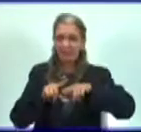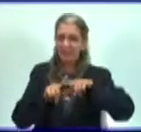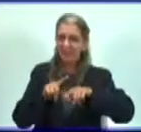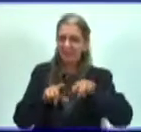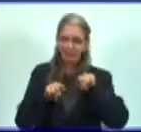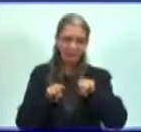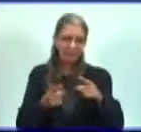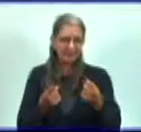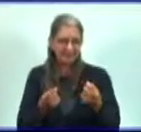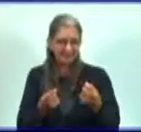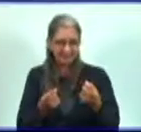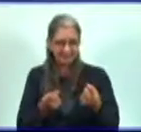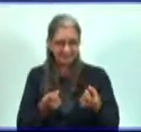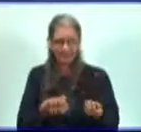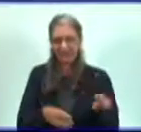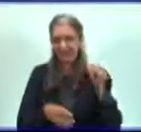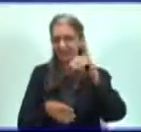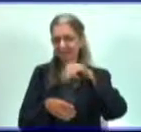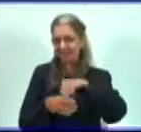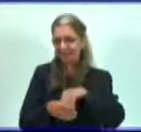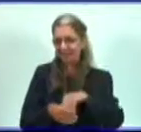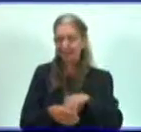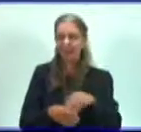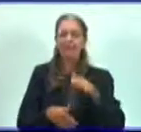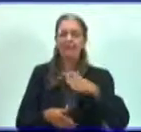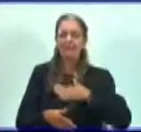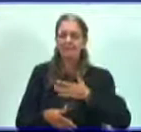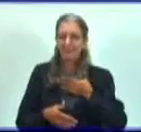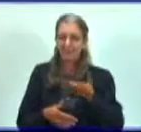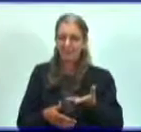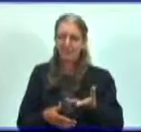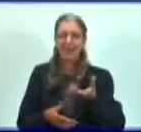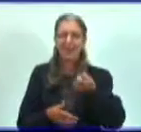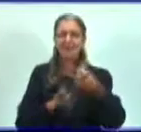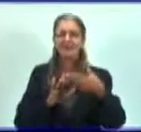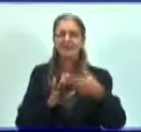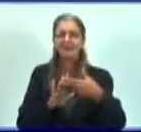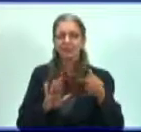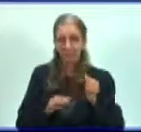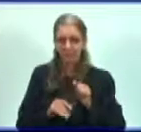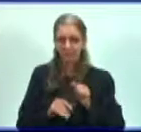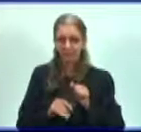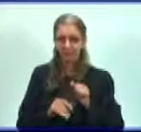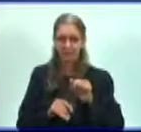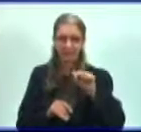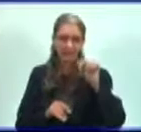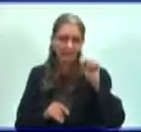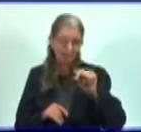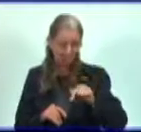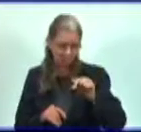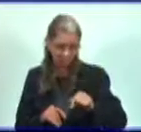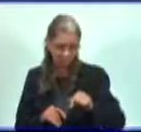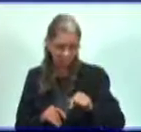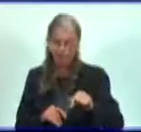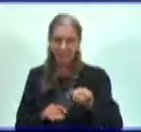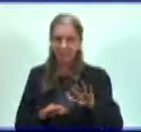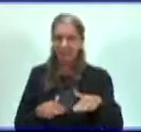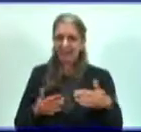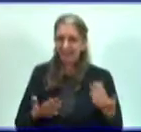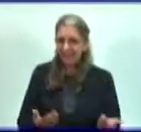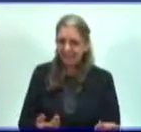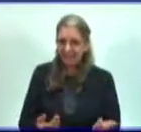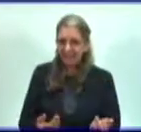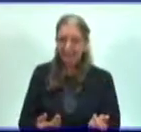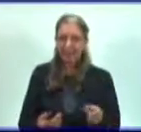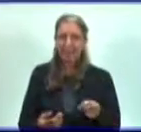necesitas dentro de la propia asignatura. Para desarrollar esta actividad, la profesora